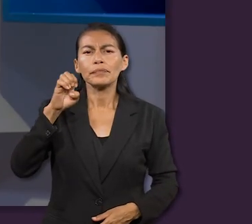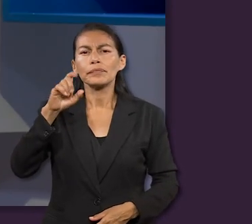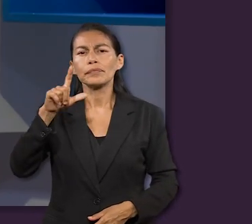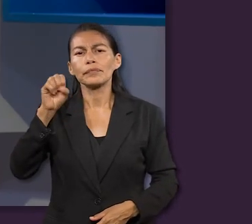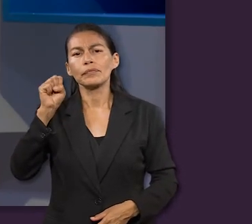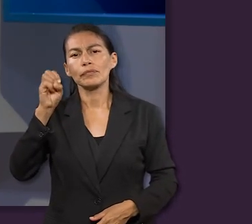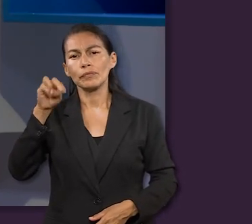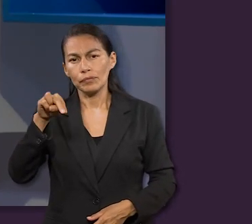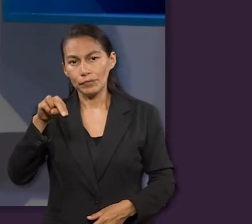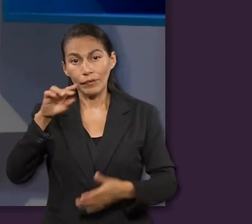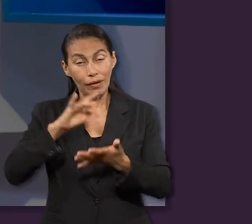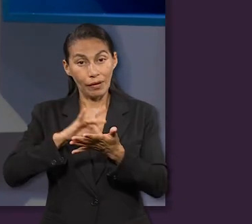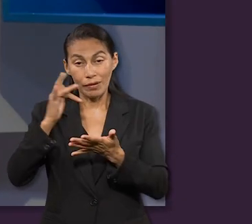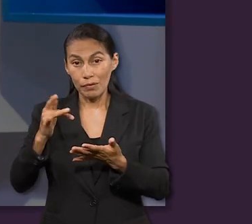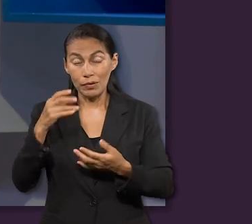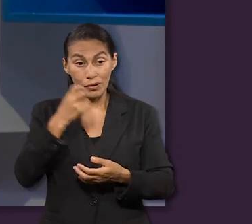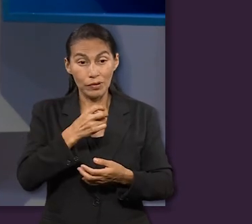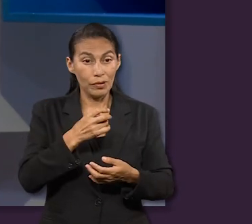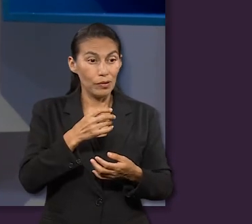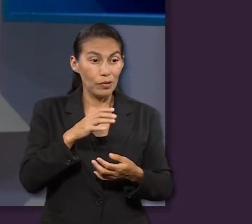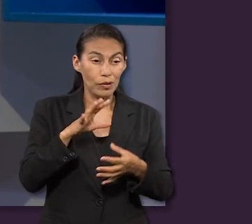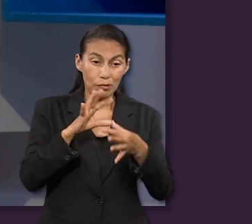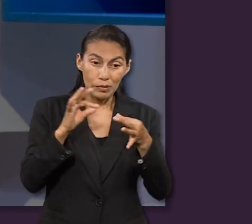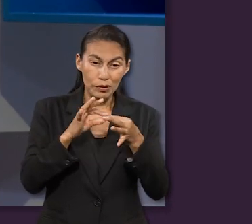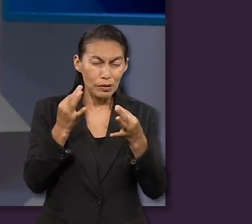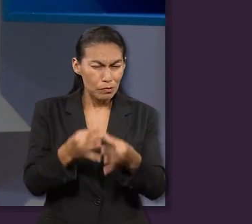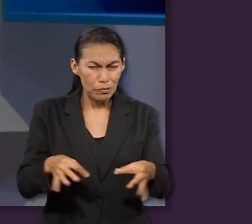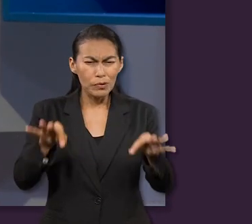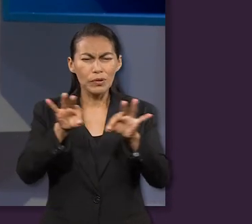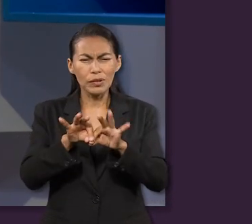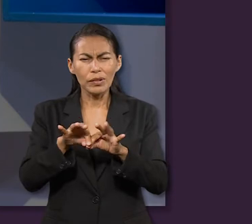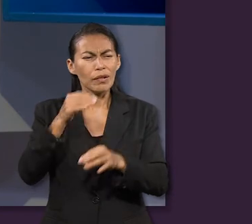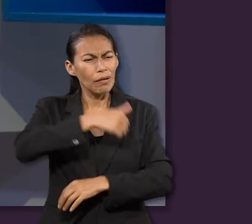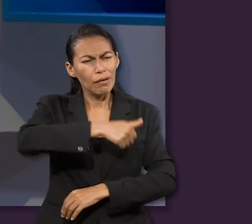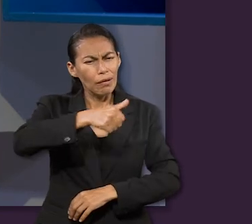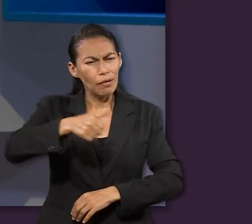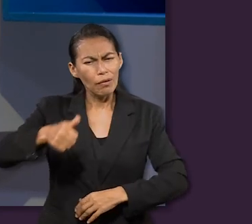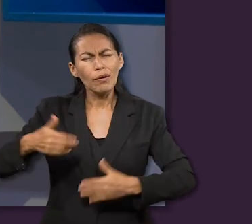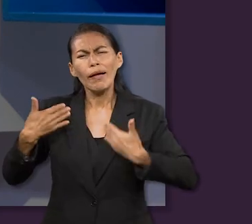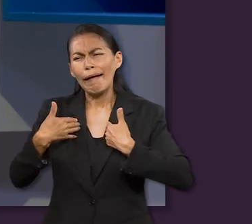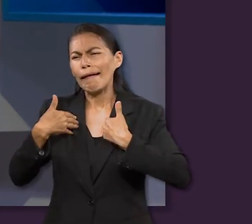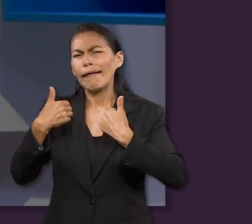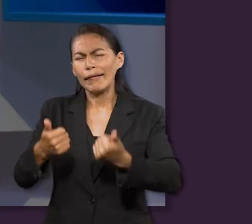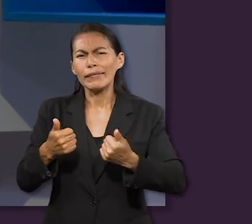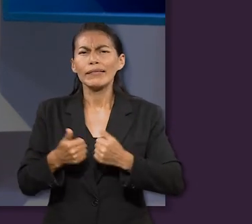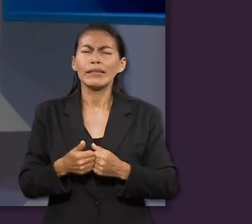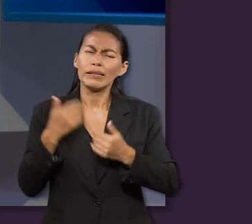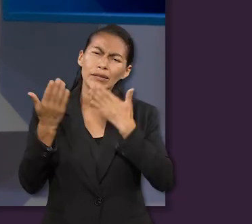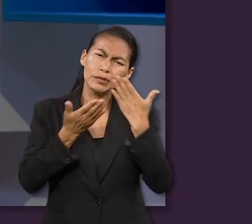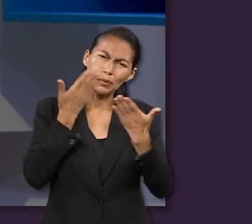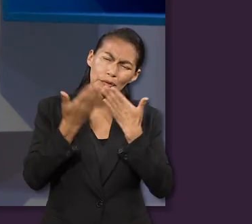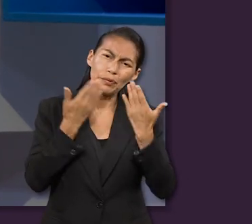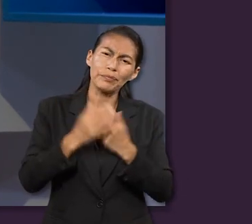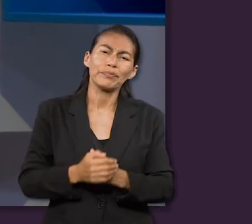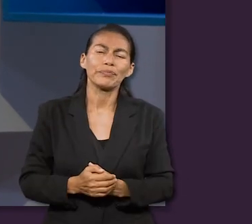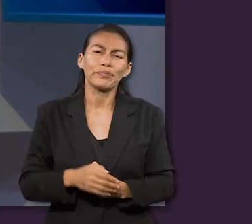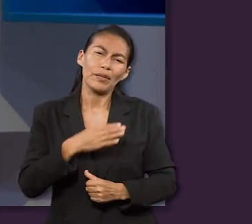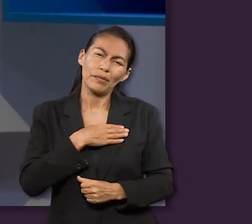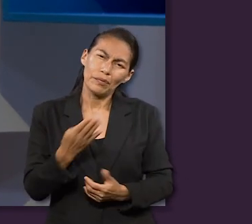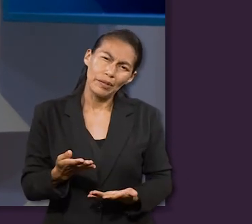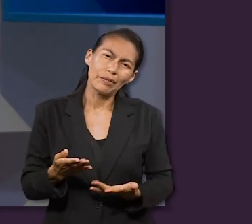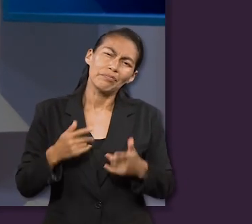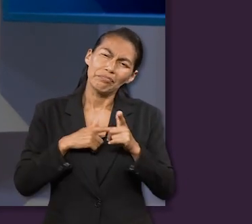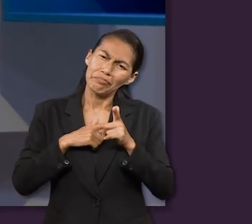Agradecemos al pastor Nelson por habernos explicado esta parte tan importante que debemos nosotros identificar para seguir con nuestro